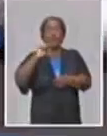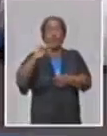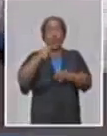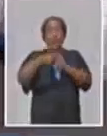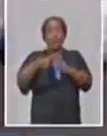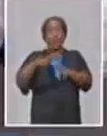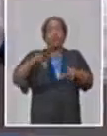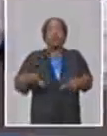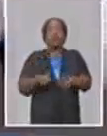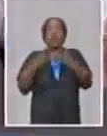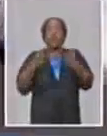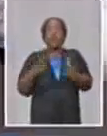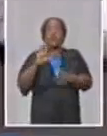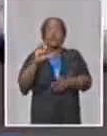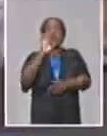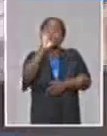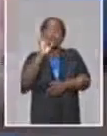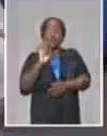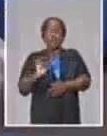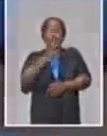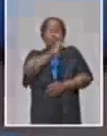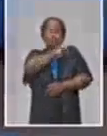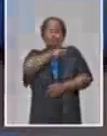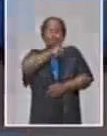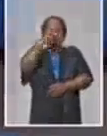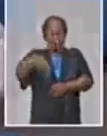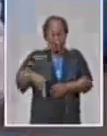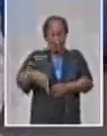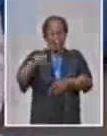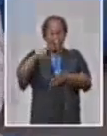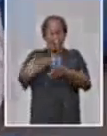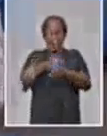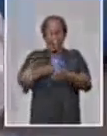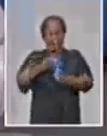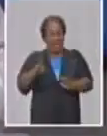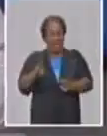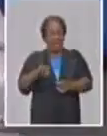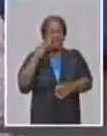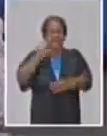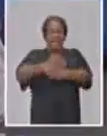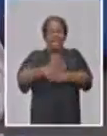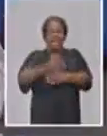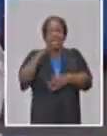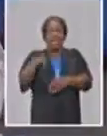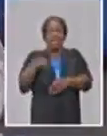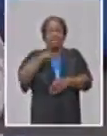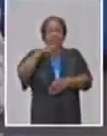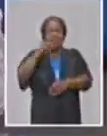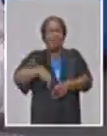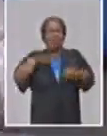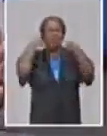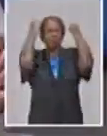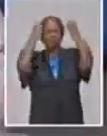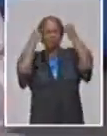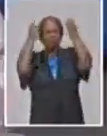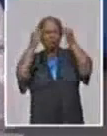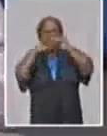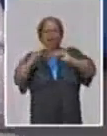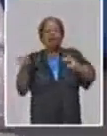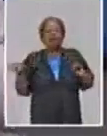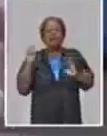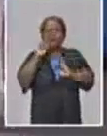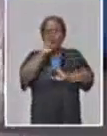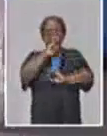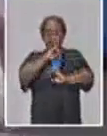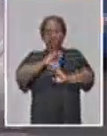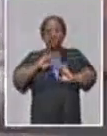en un 5% los indicadores directivos del plan, o sea, una condicionante. Eso se ha evaluado mucho y bueno, se llega a la conclusión